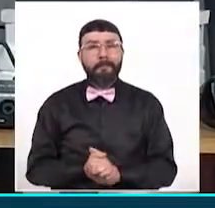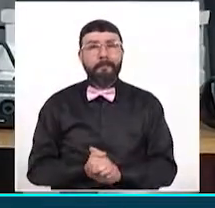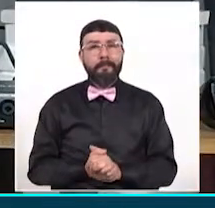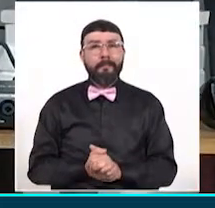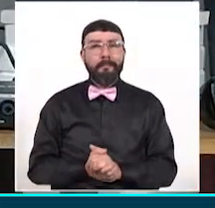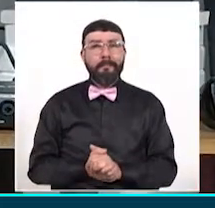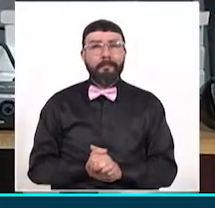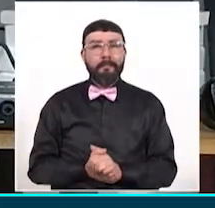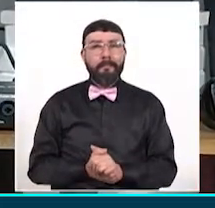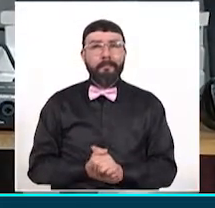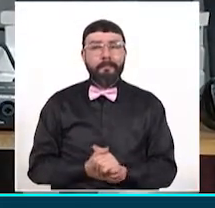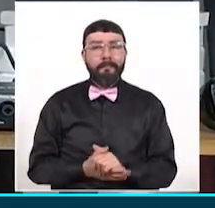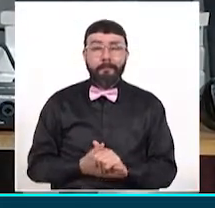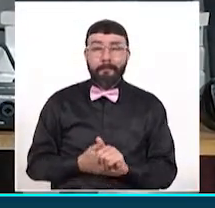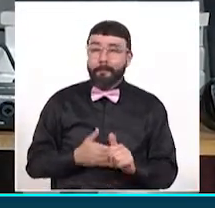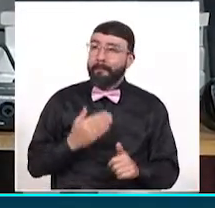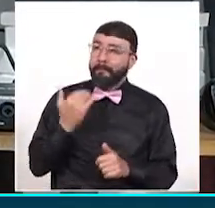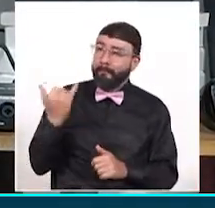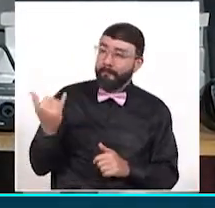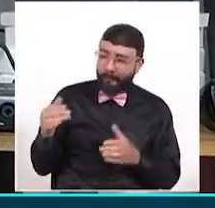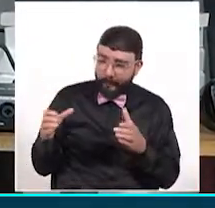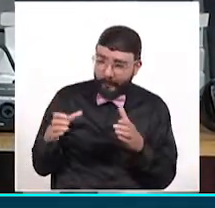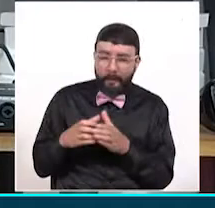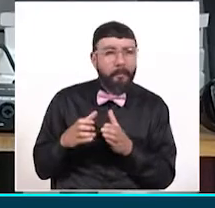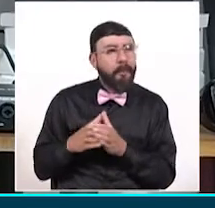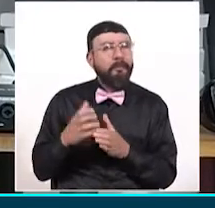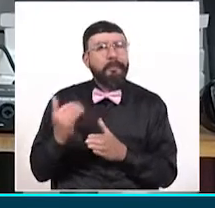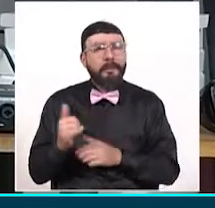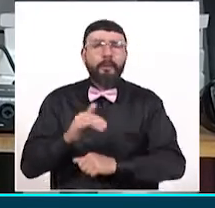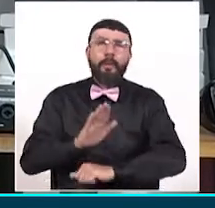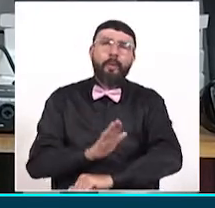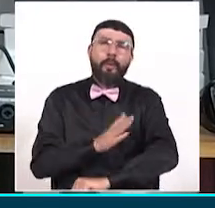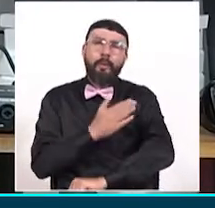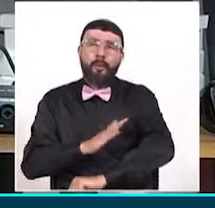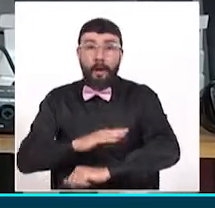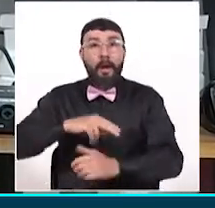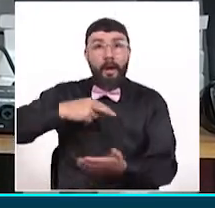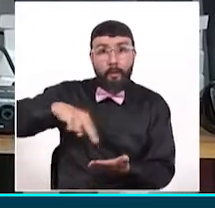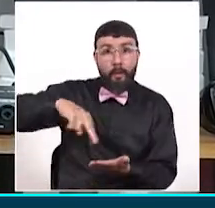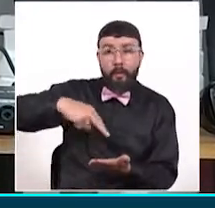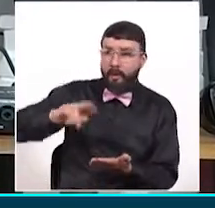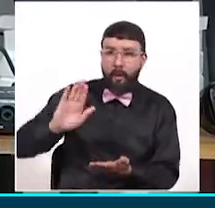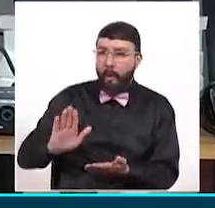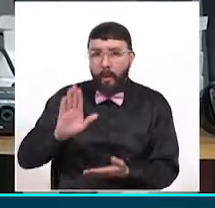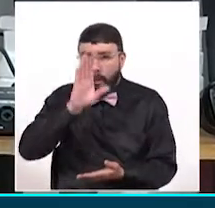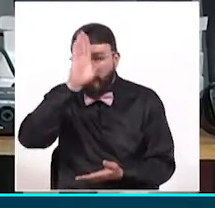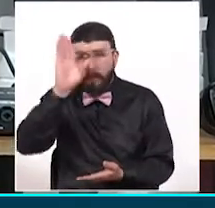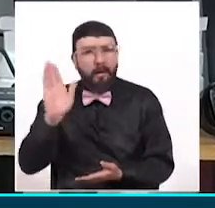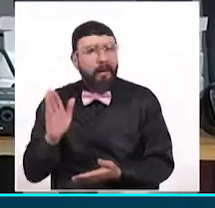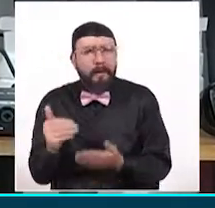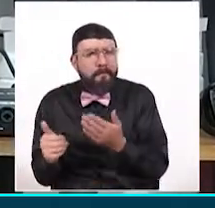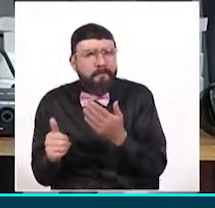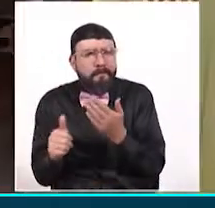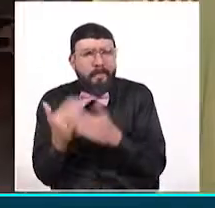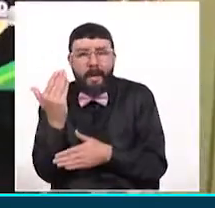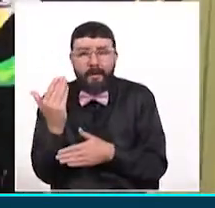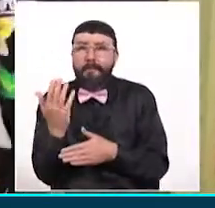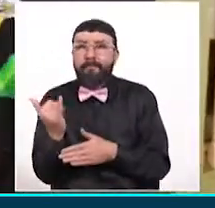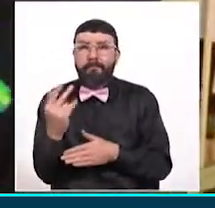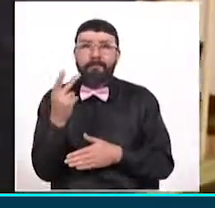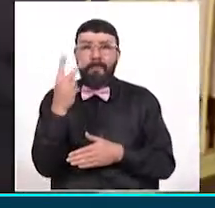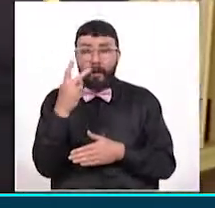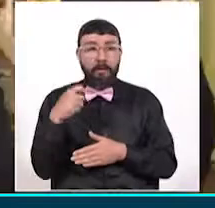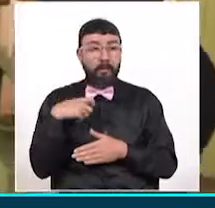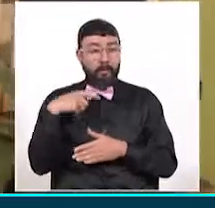Surrungueo Montañero es una compañía de música y danzas tradicionales que nace en la ciudad de Pereira. Tenemos